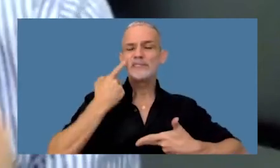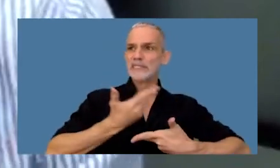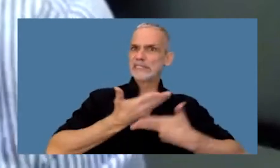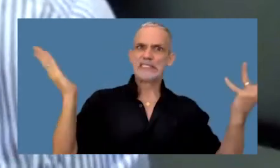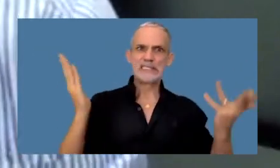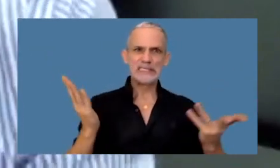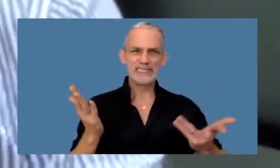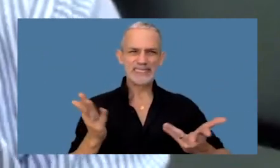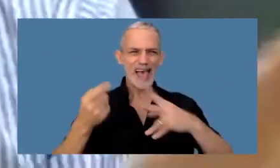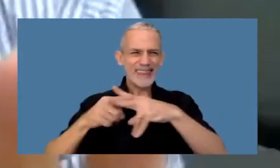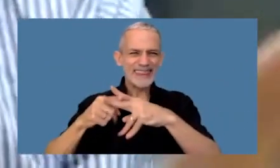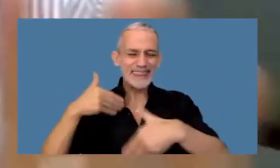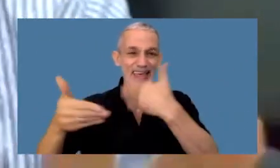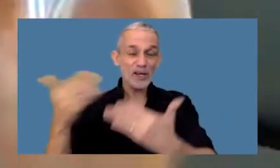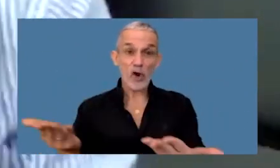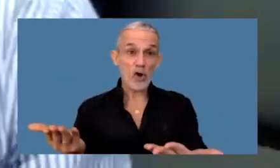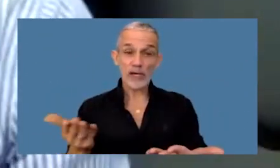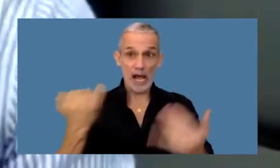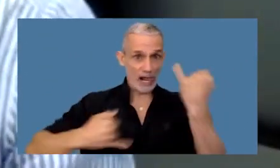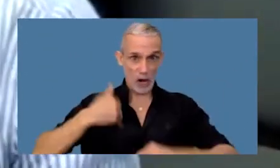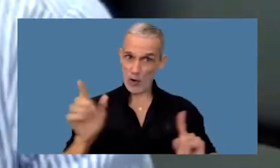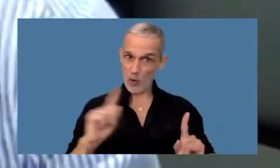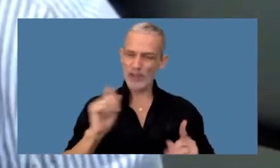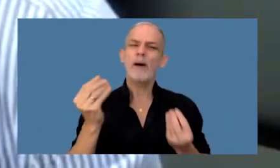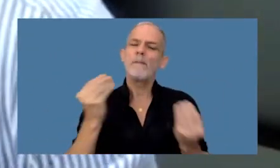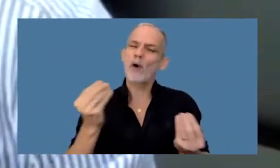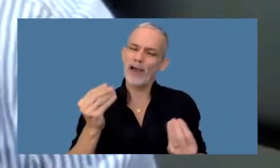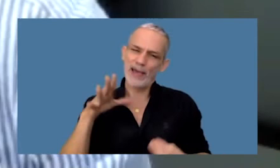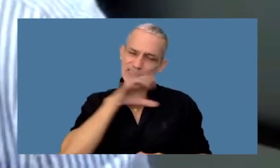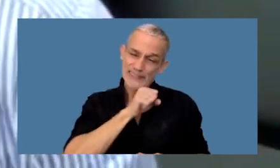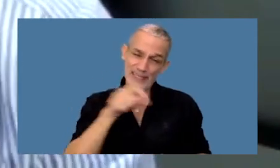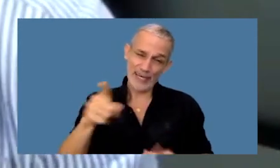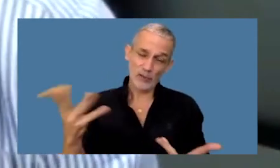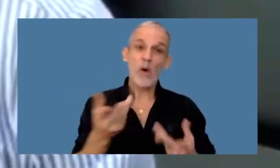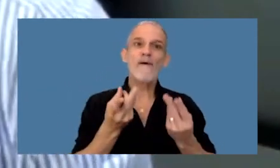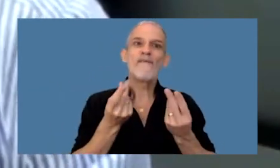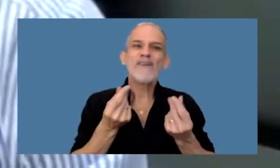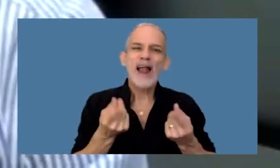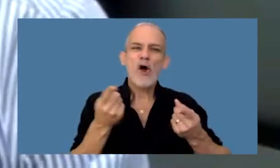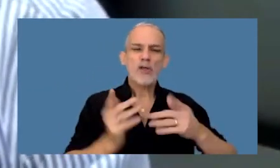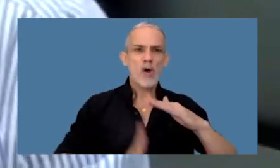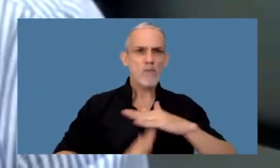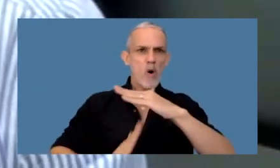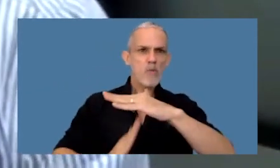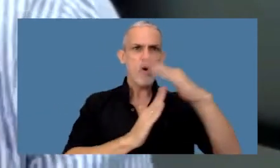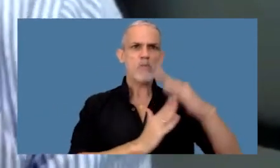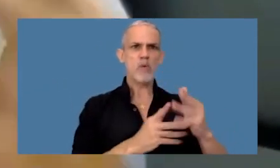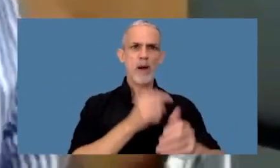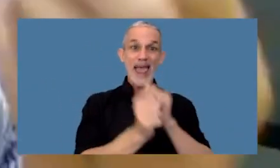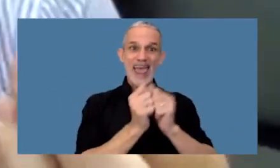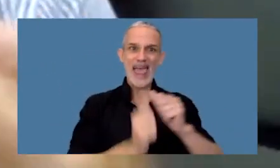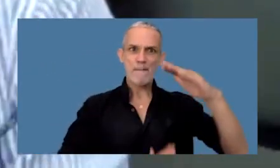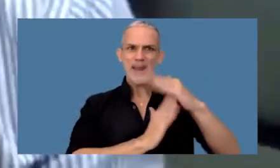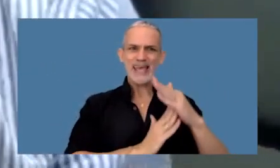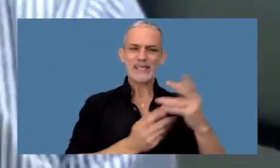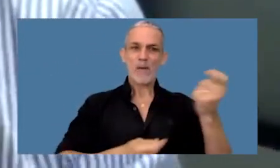la industria tecnológica no se los cuenta ¿por qué? por una sencilla razón el valor de los líderes tecnológicos del